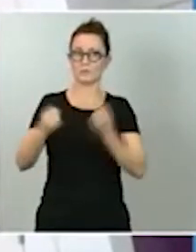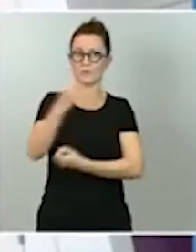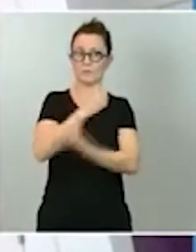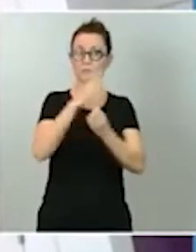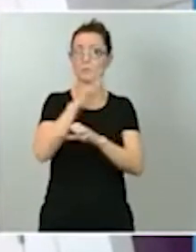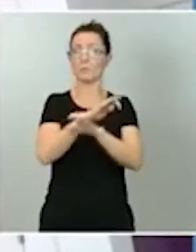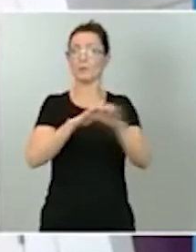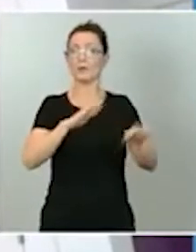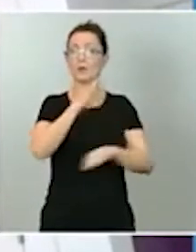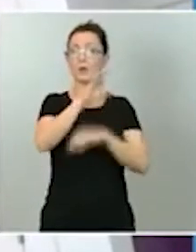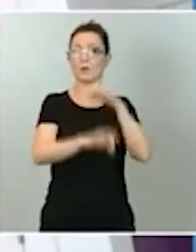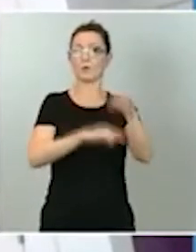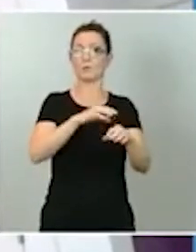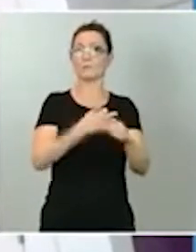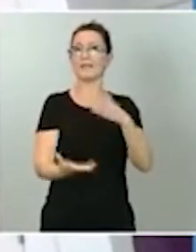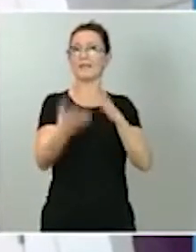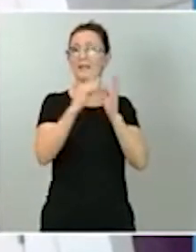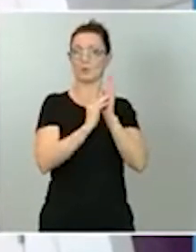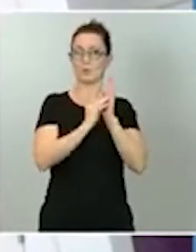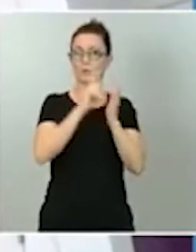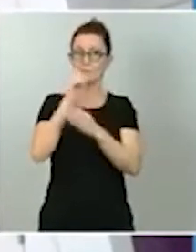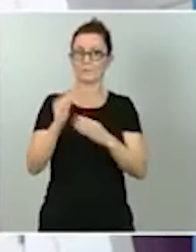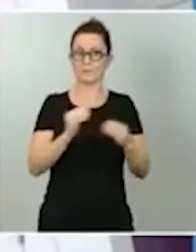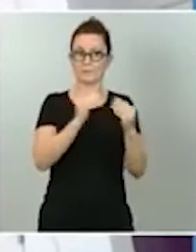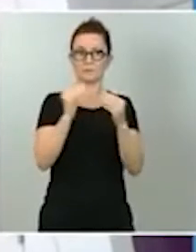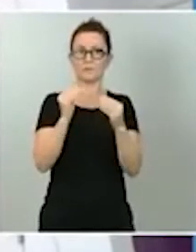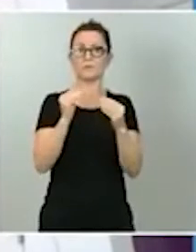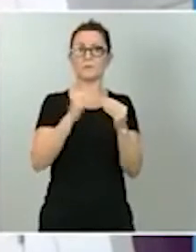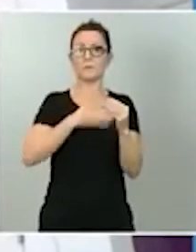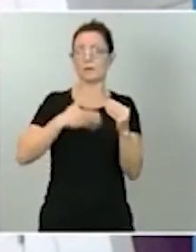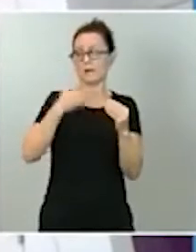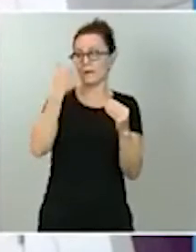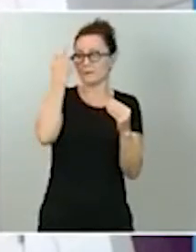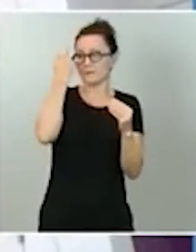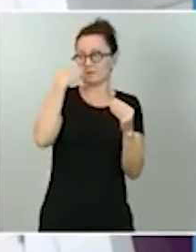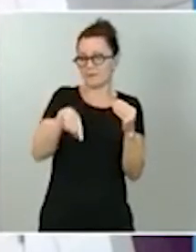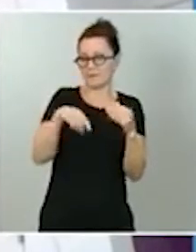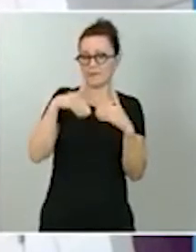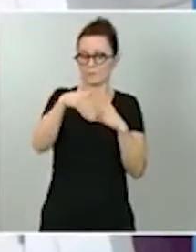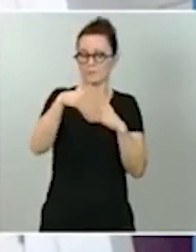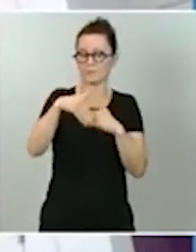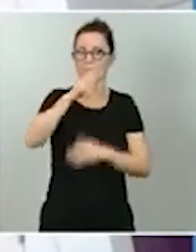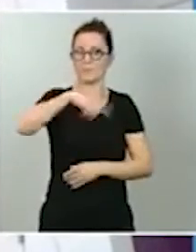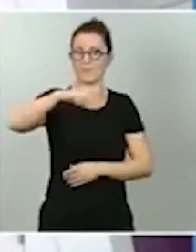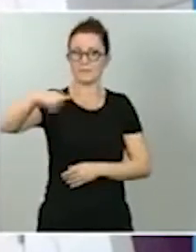los incluyen en sus previsiones y quería un poco saberlo de cara a los próximos meses y al próximo año.